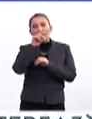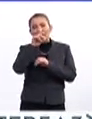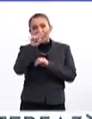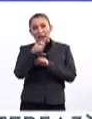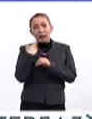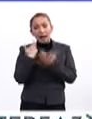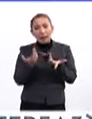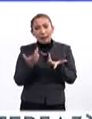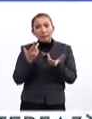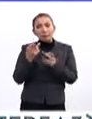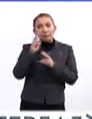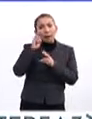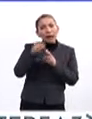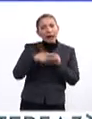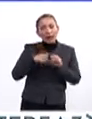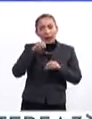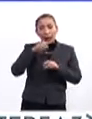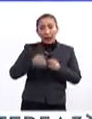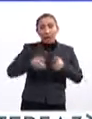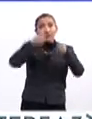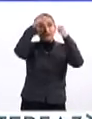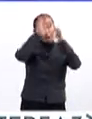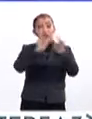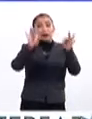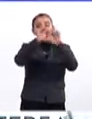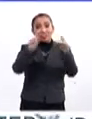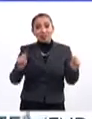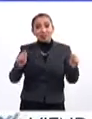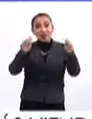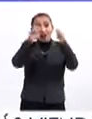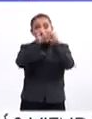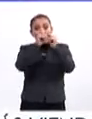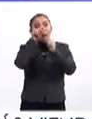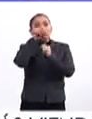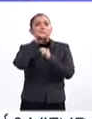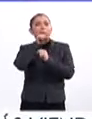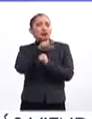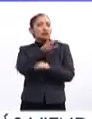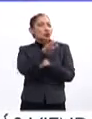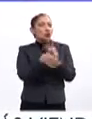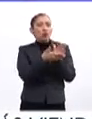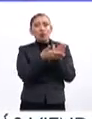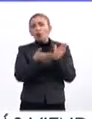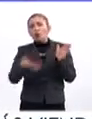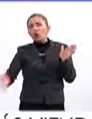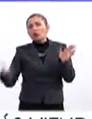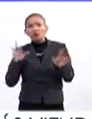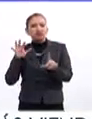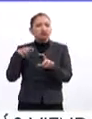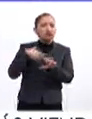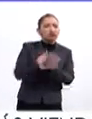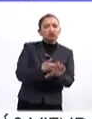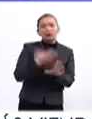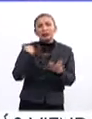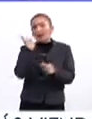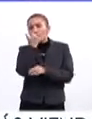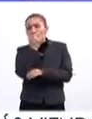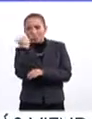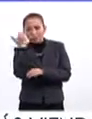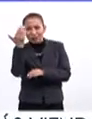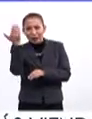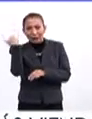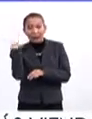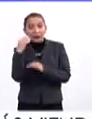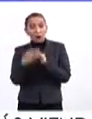y va subiendo este edificio emblemático en Tlatelolco, donde fue también toda la persecución del movimiento estudiantil,